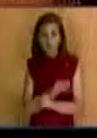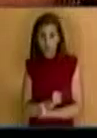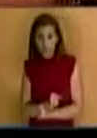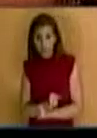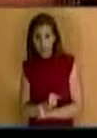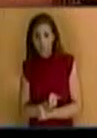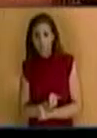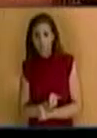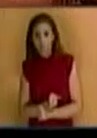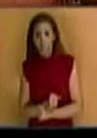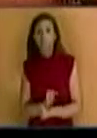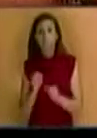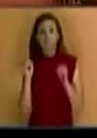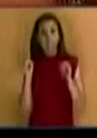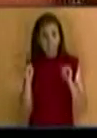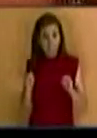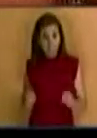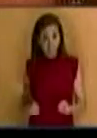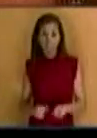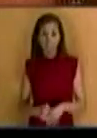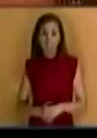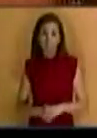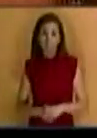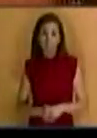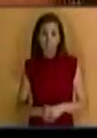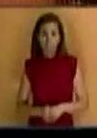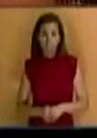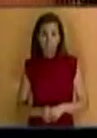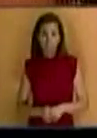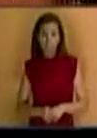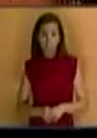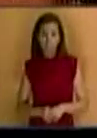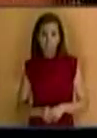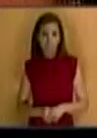Bueno, fíjate en lo siguiente.